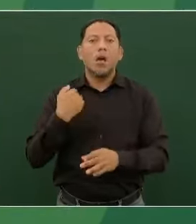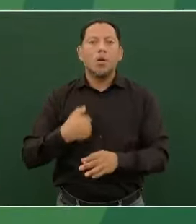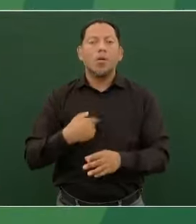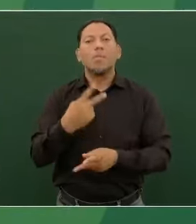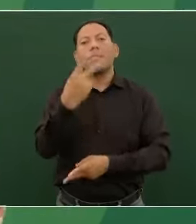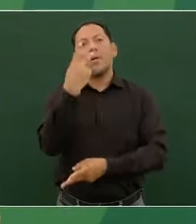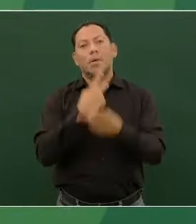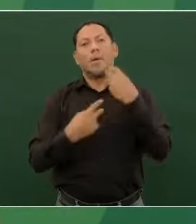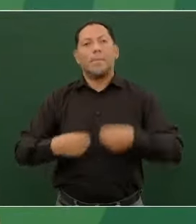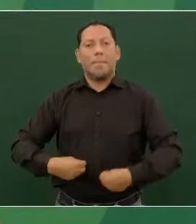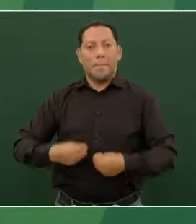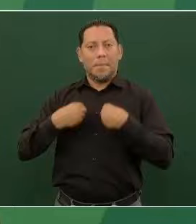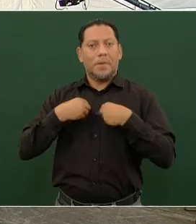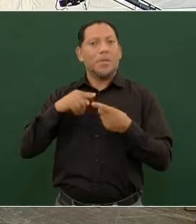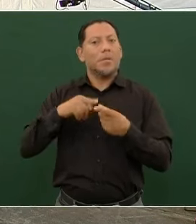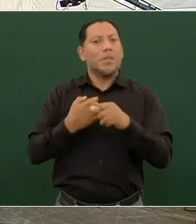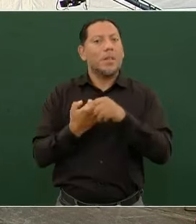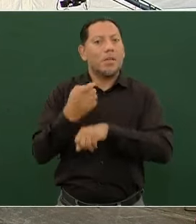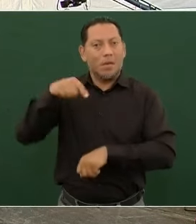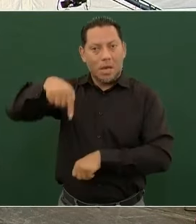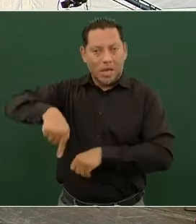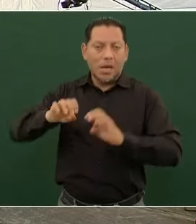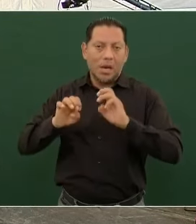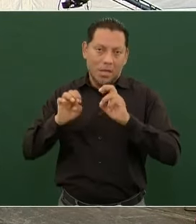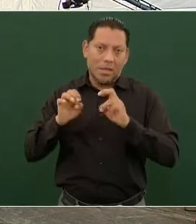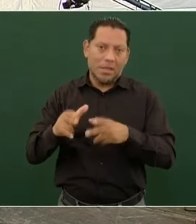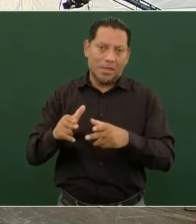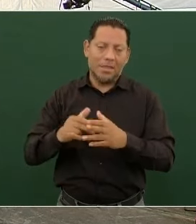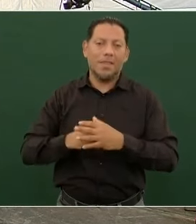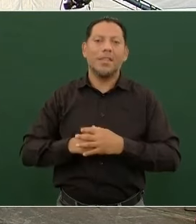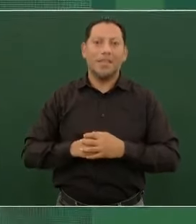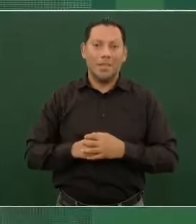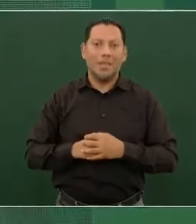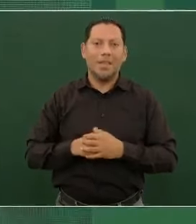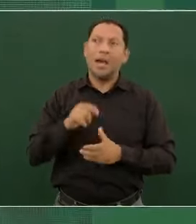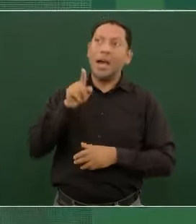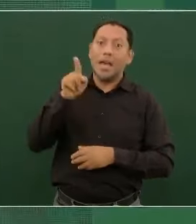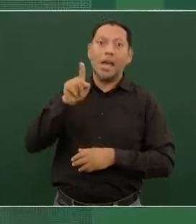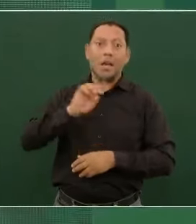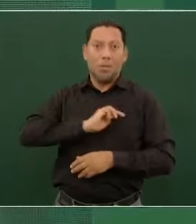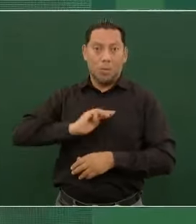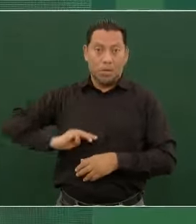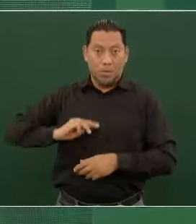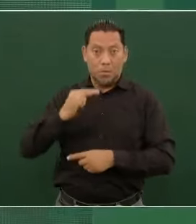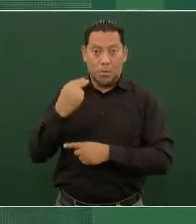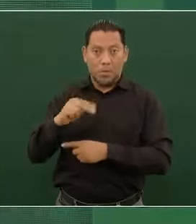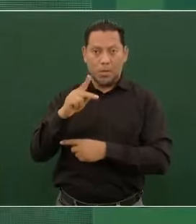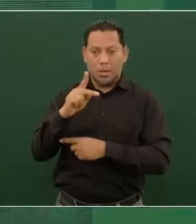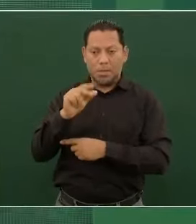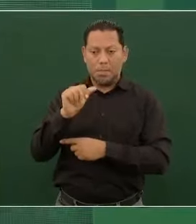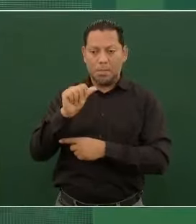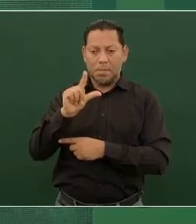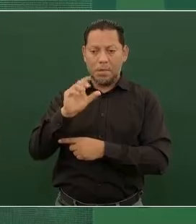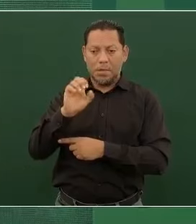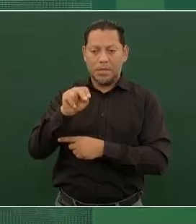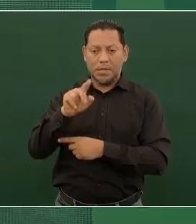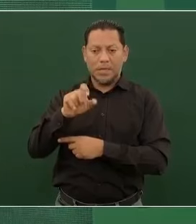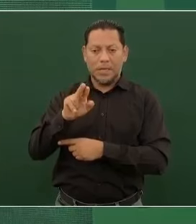a vivir a Chiapas, a Palenque, Chiapas.